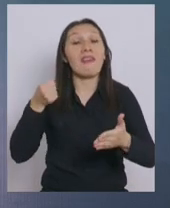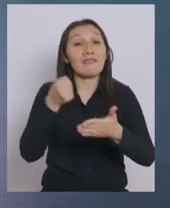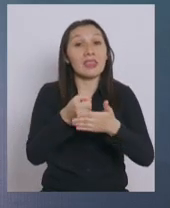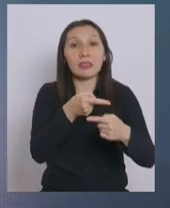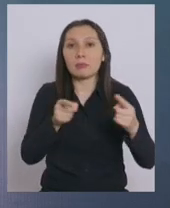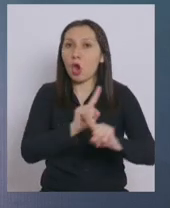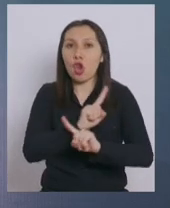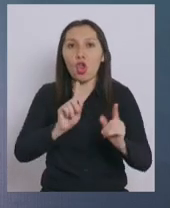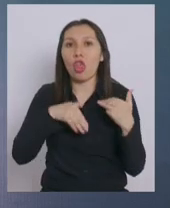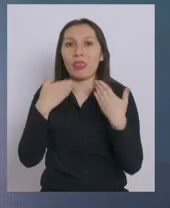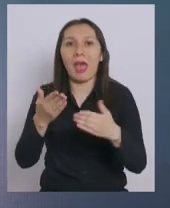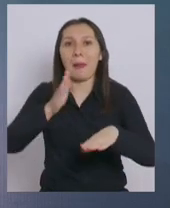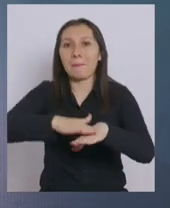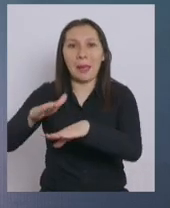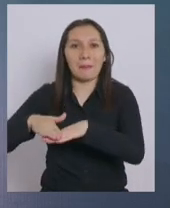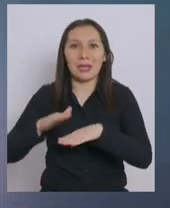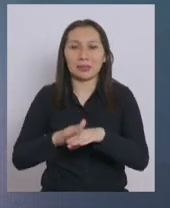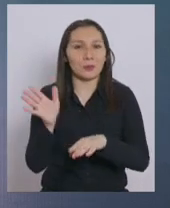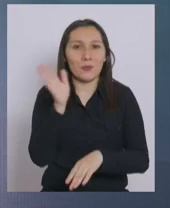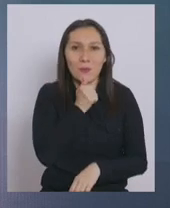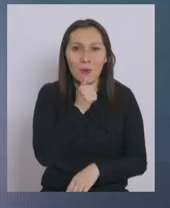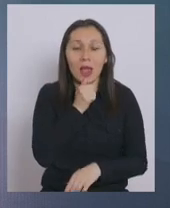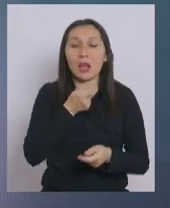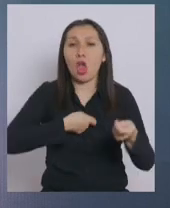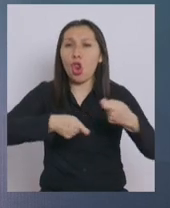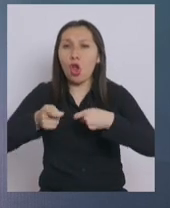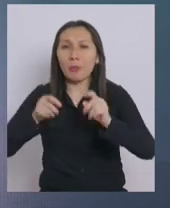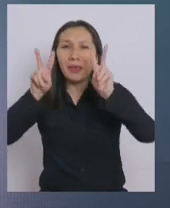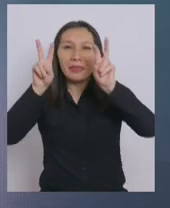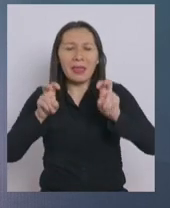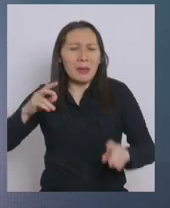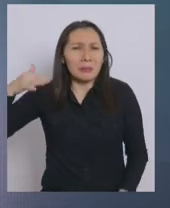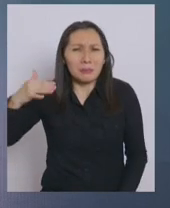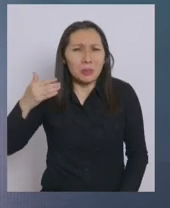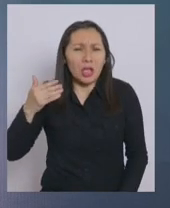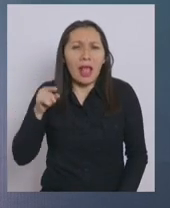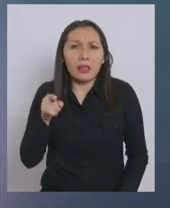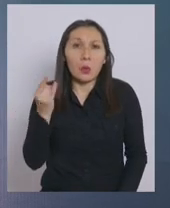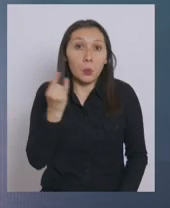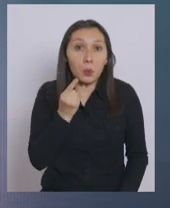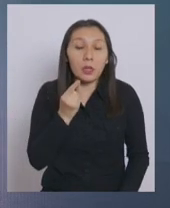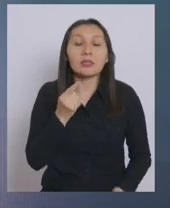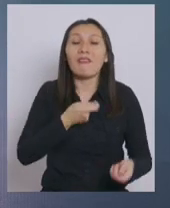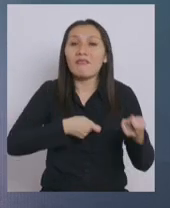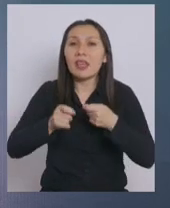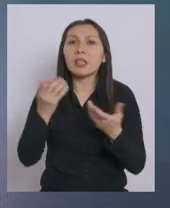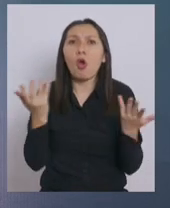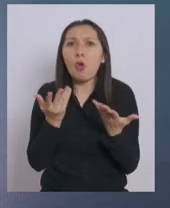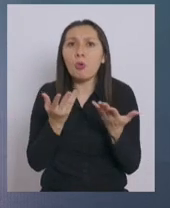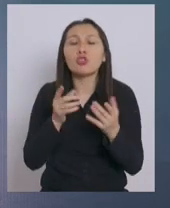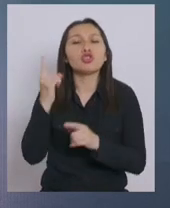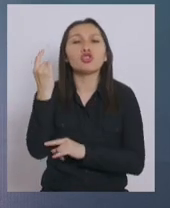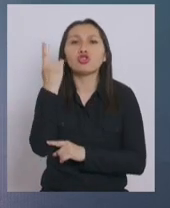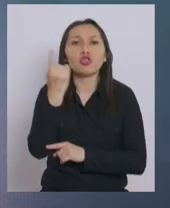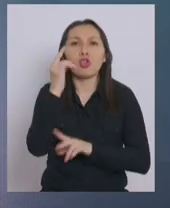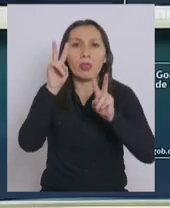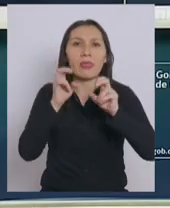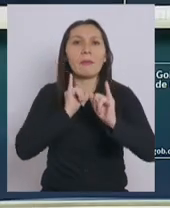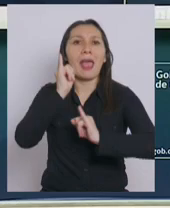de semana no, y todo lo que son el comercio, el punto de vista esencial, puede hacer ventas, pero solamente a través de delivery.